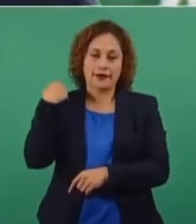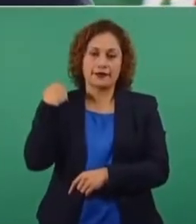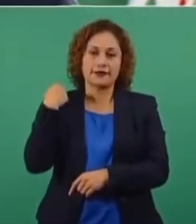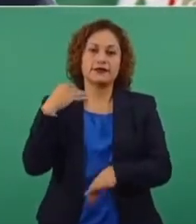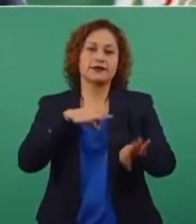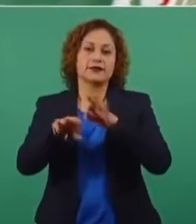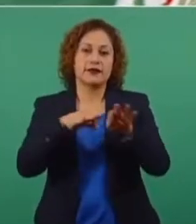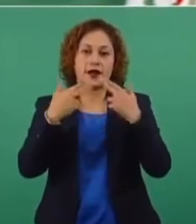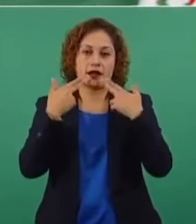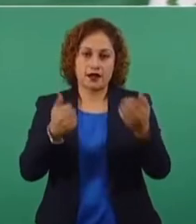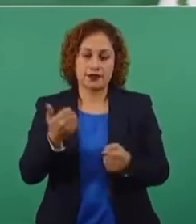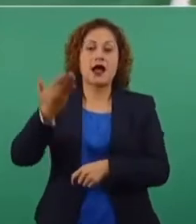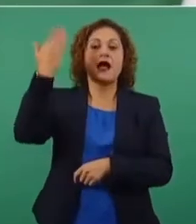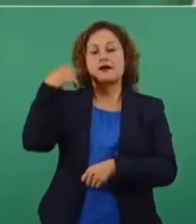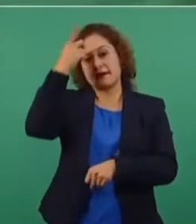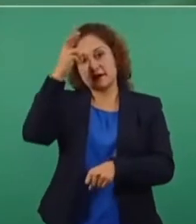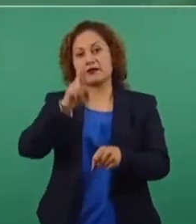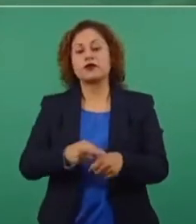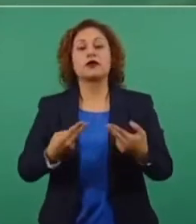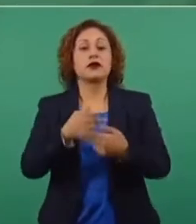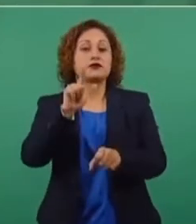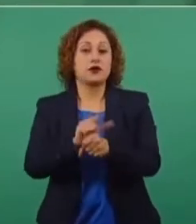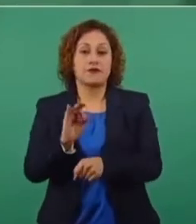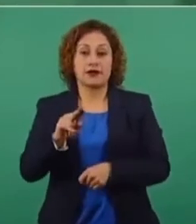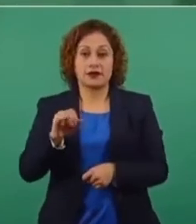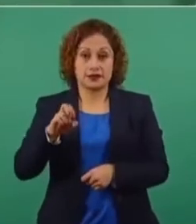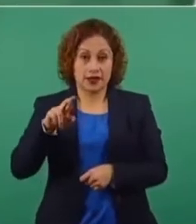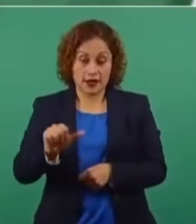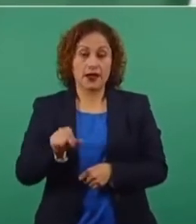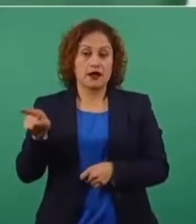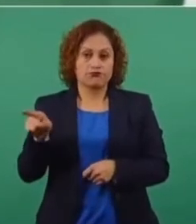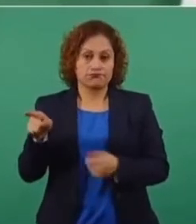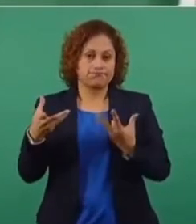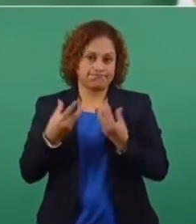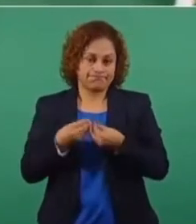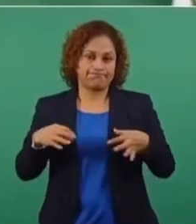y fue hasta director de Nacional Financiera, muy cercano a...